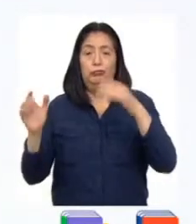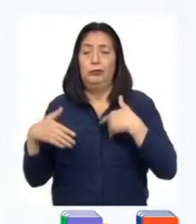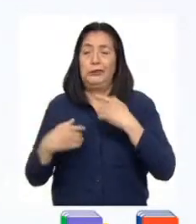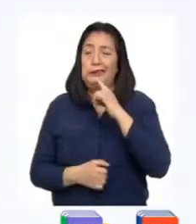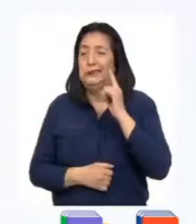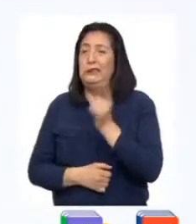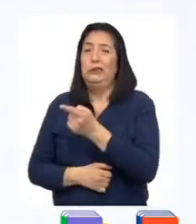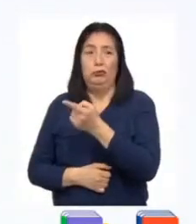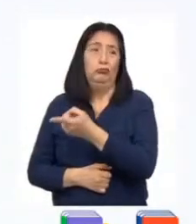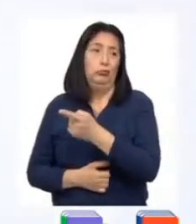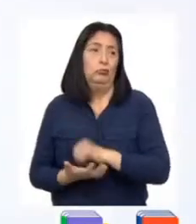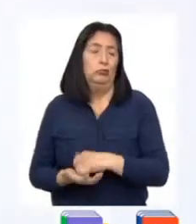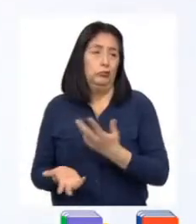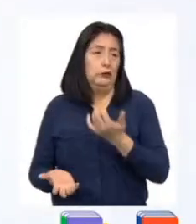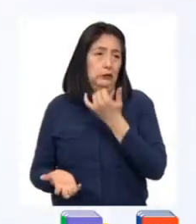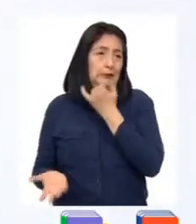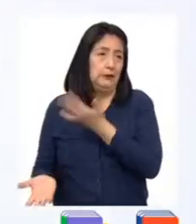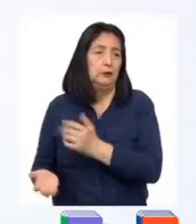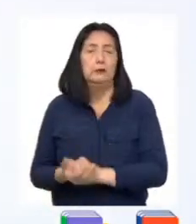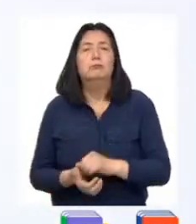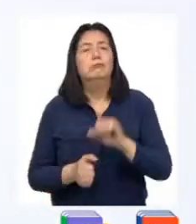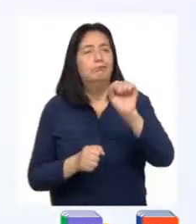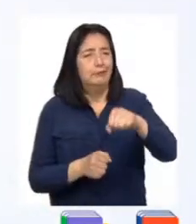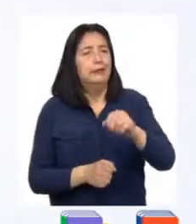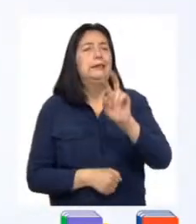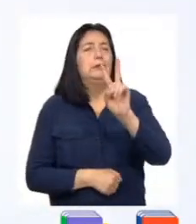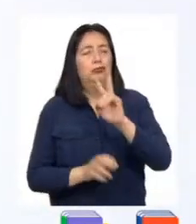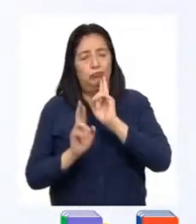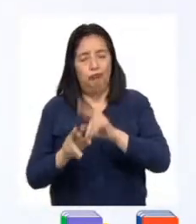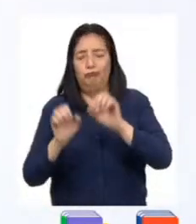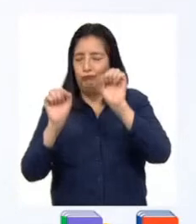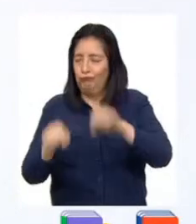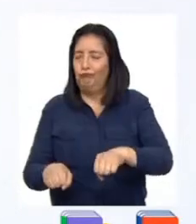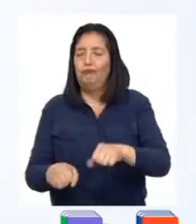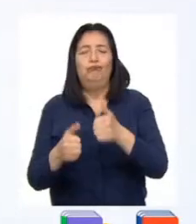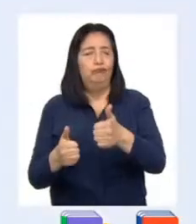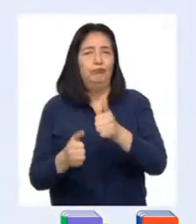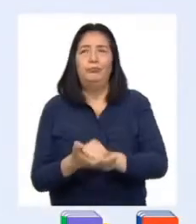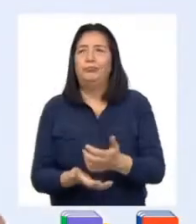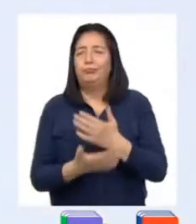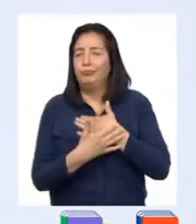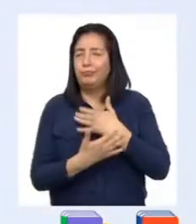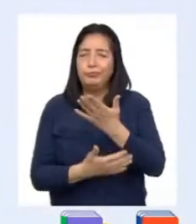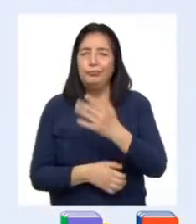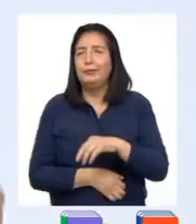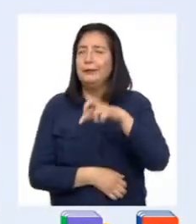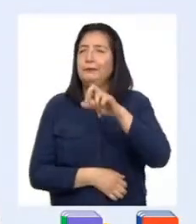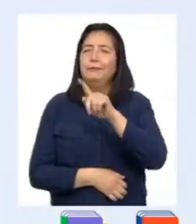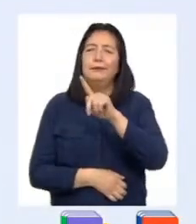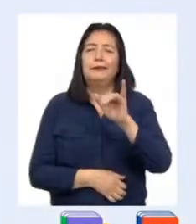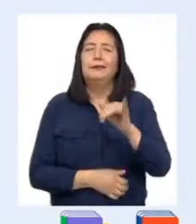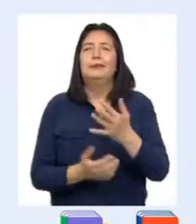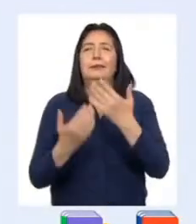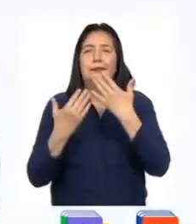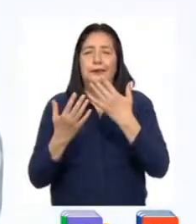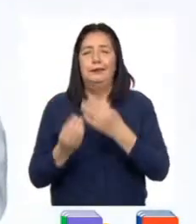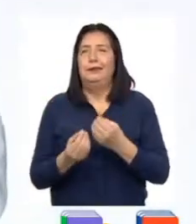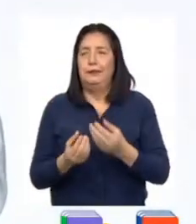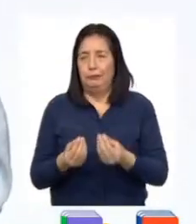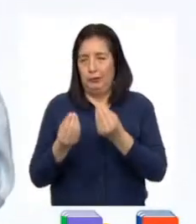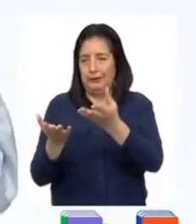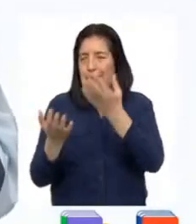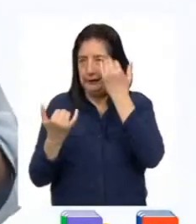que corresponde ante esta situación. Ambas respuestas son muy válidas, querida Patti. Gracias por proponerlas.